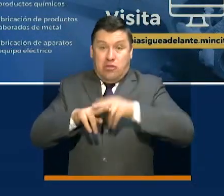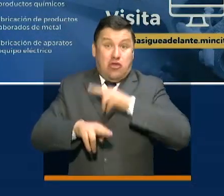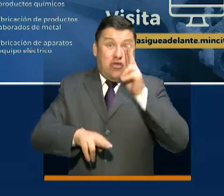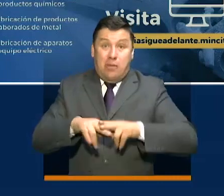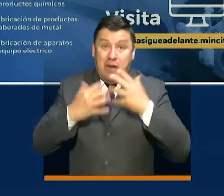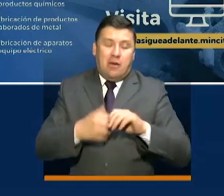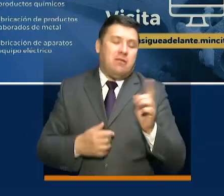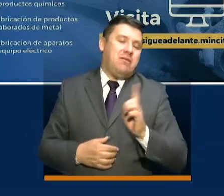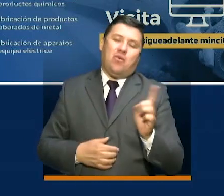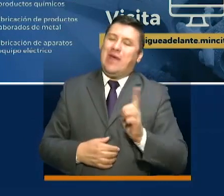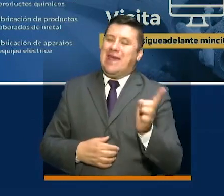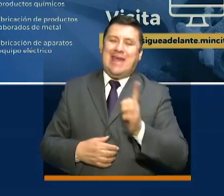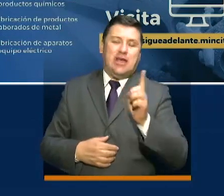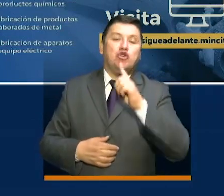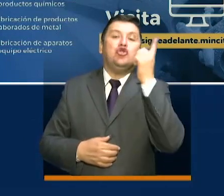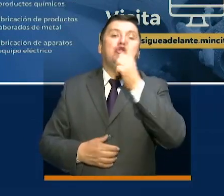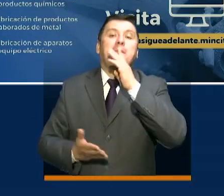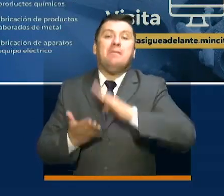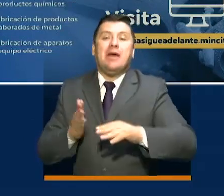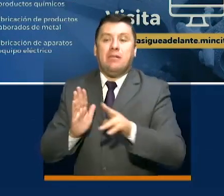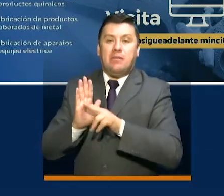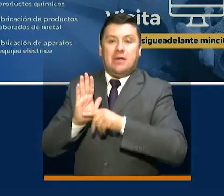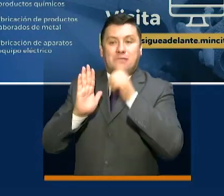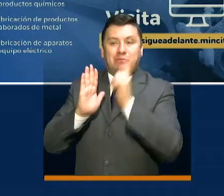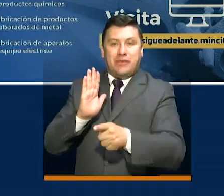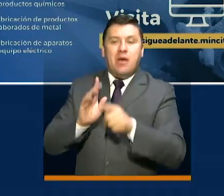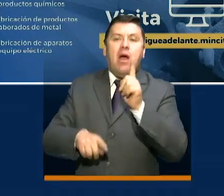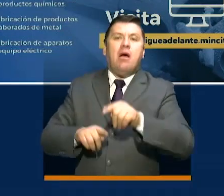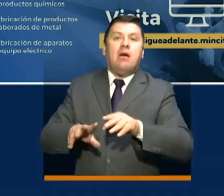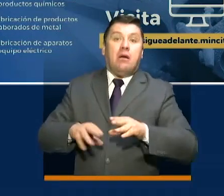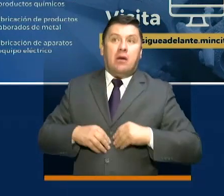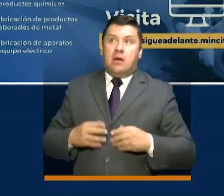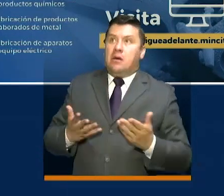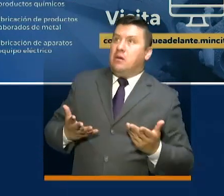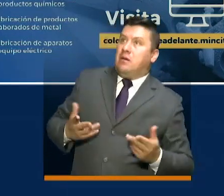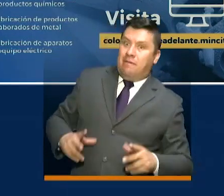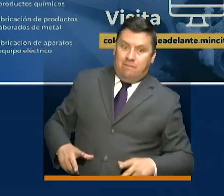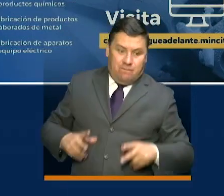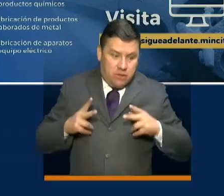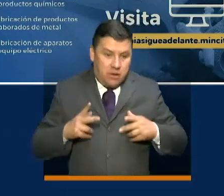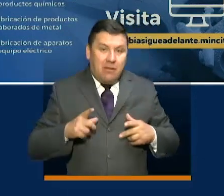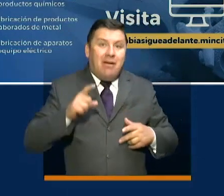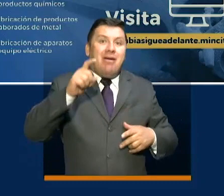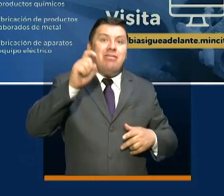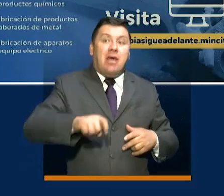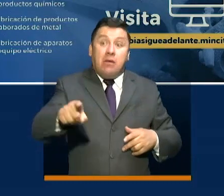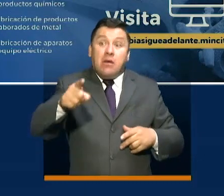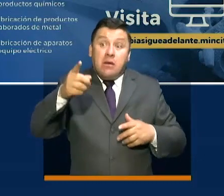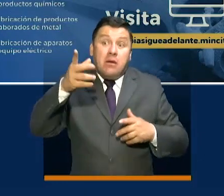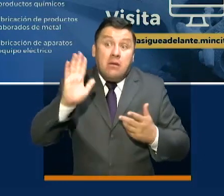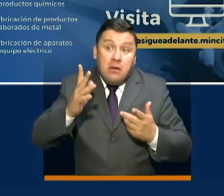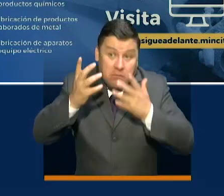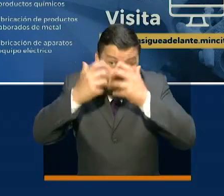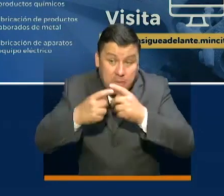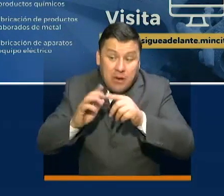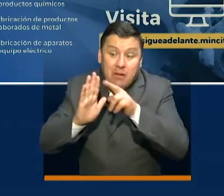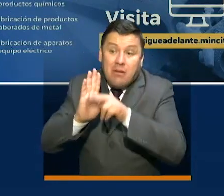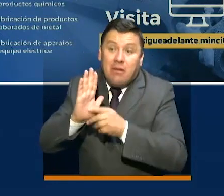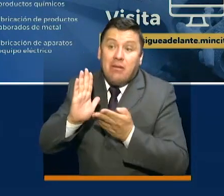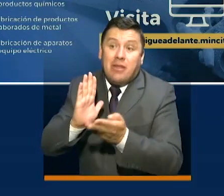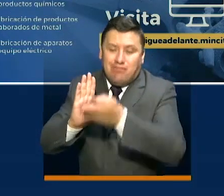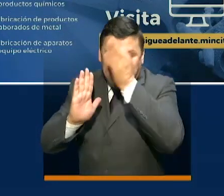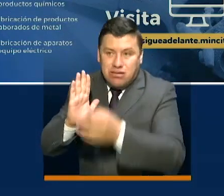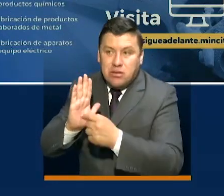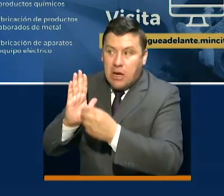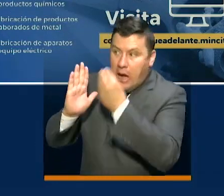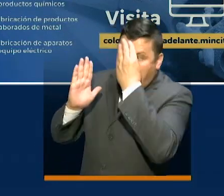es así. Y no es así porque las empresas, para garantizar la vida, deben cumplir estrictamente con los